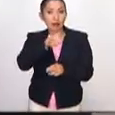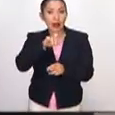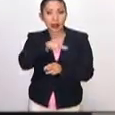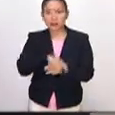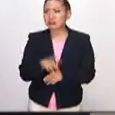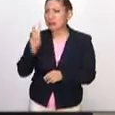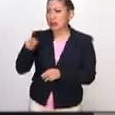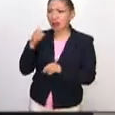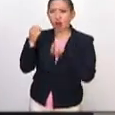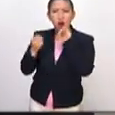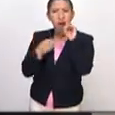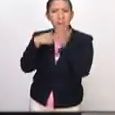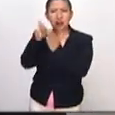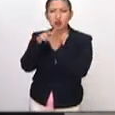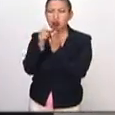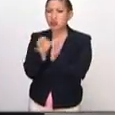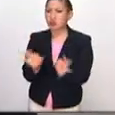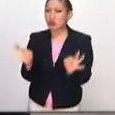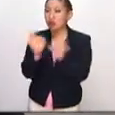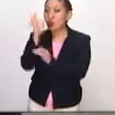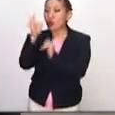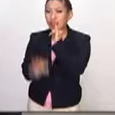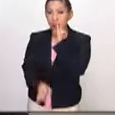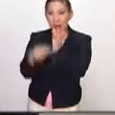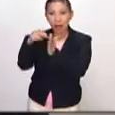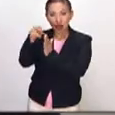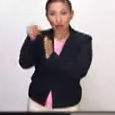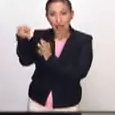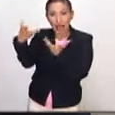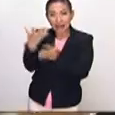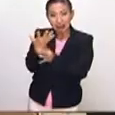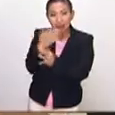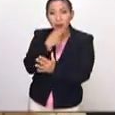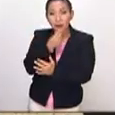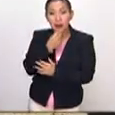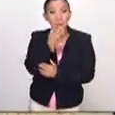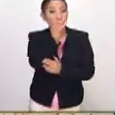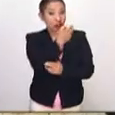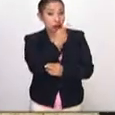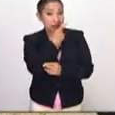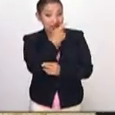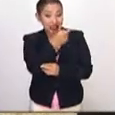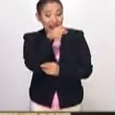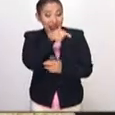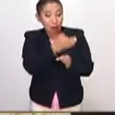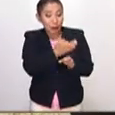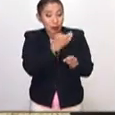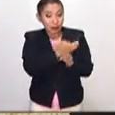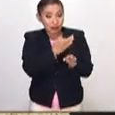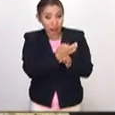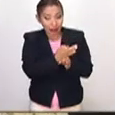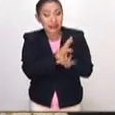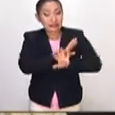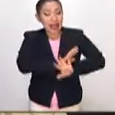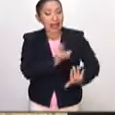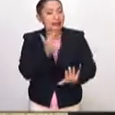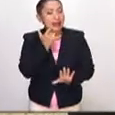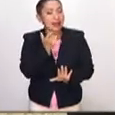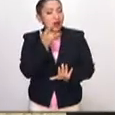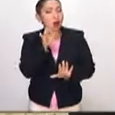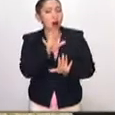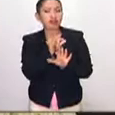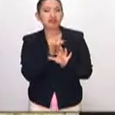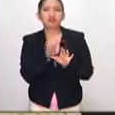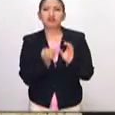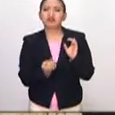No, sin duda es una obra emblemática, una de las últimas obras, por cierto, de Rubens. Es por eso que yo digo que en este momento estamos ya tratando con un